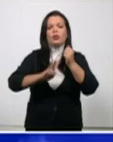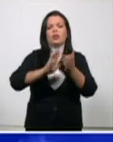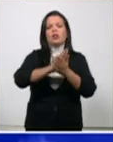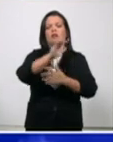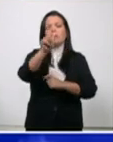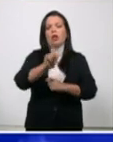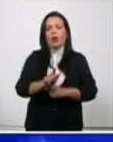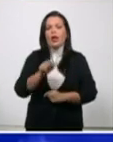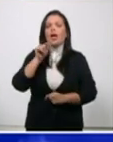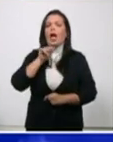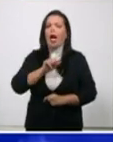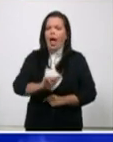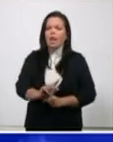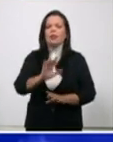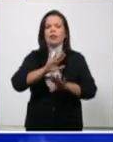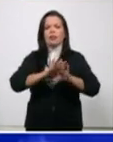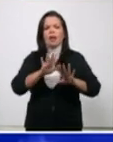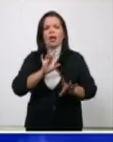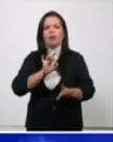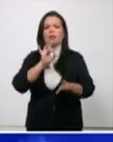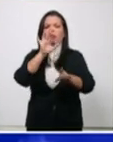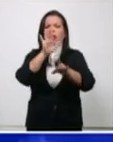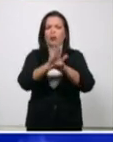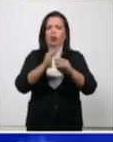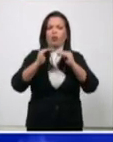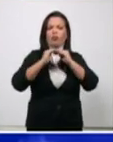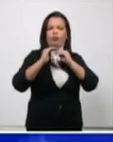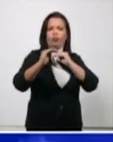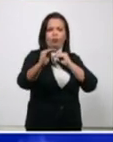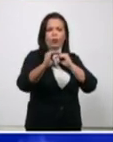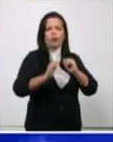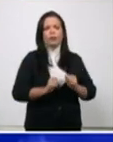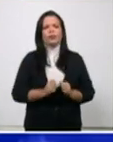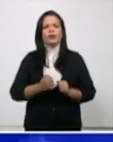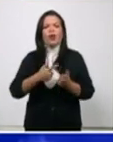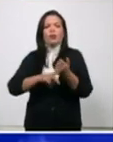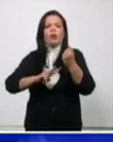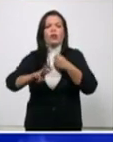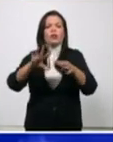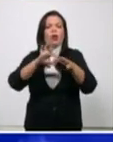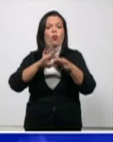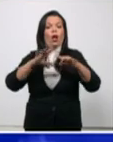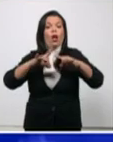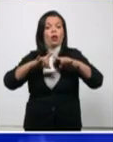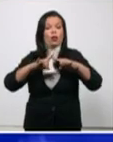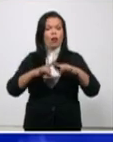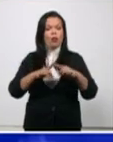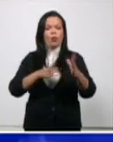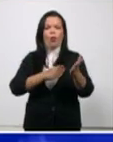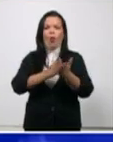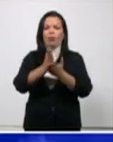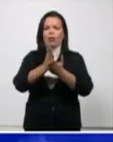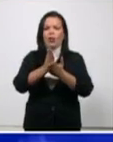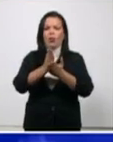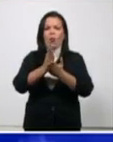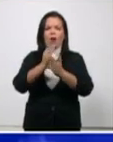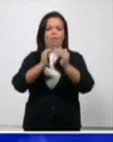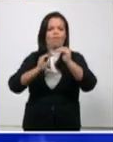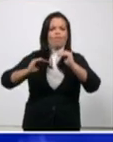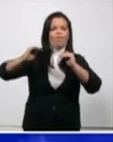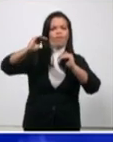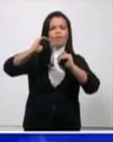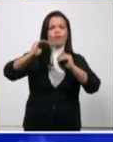una estabilidad Guantánamo se mantiene alto pero no superior a días anteriores